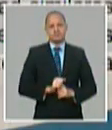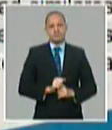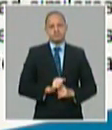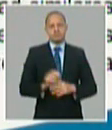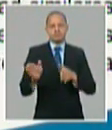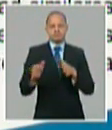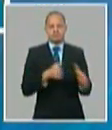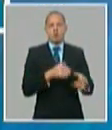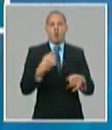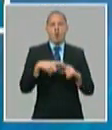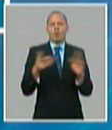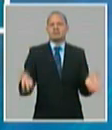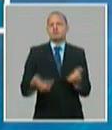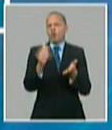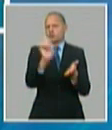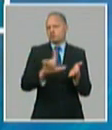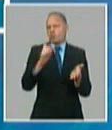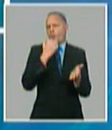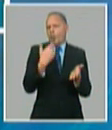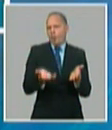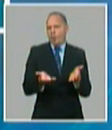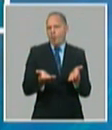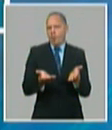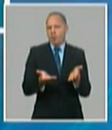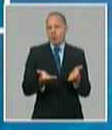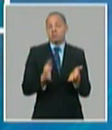está además decir que no retrocedemos en nada